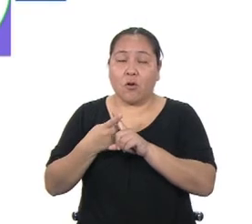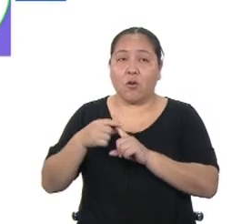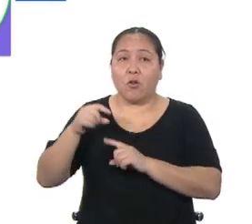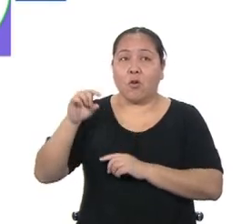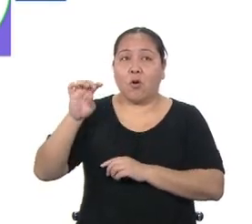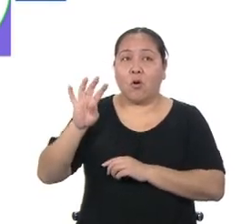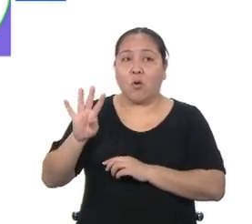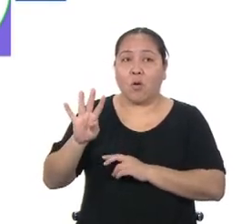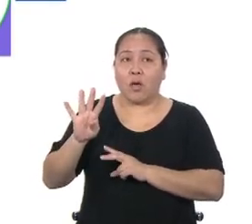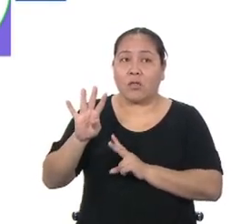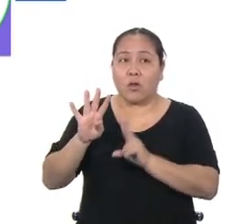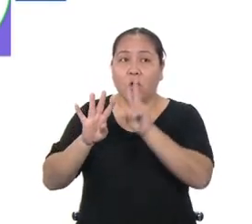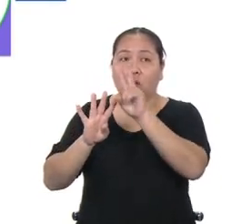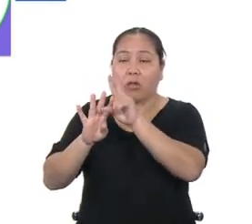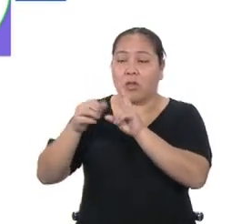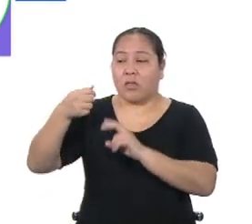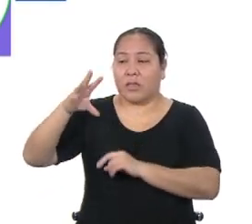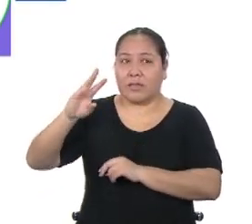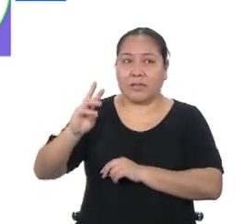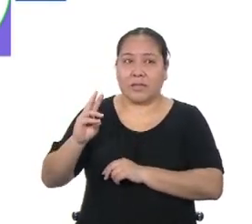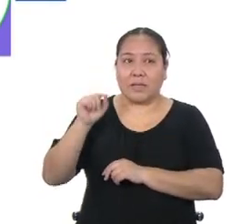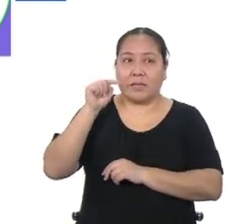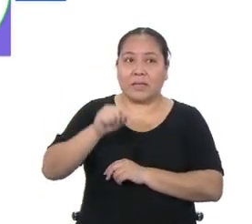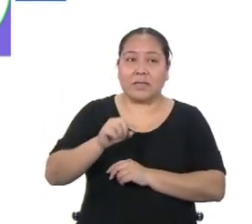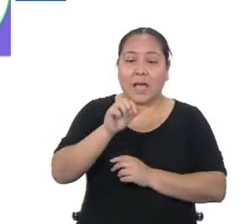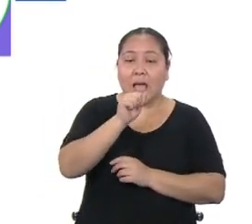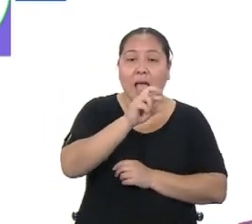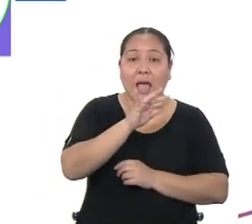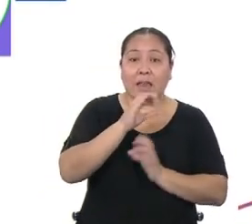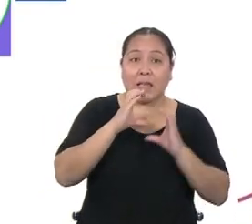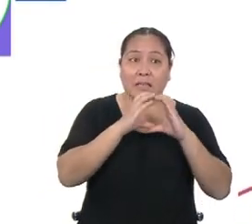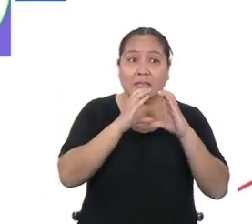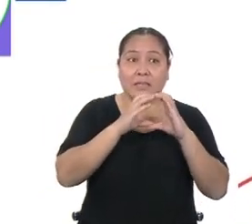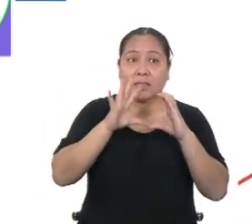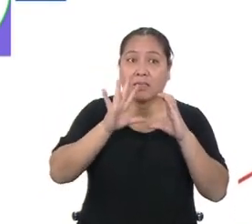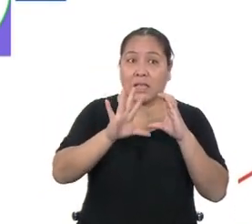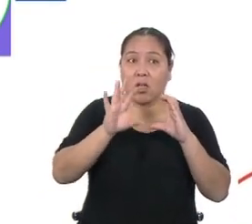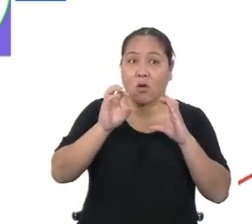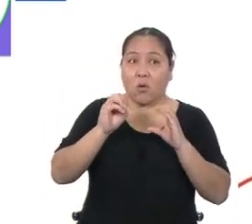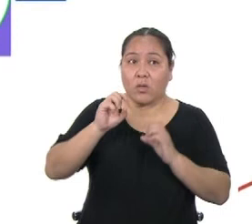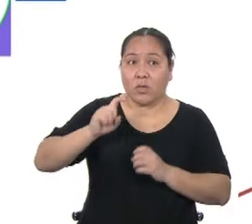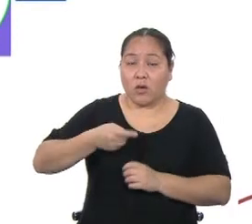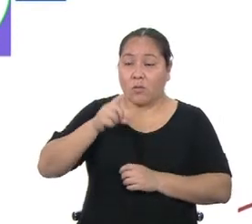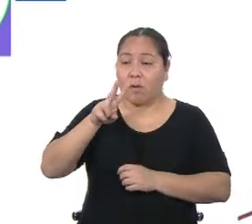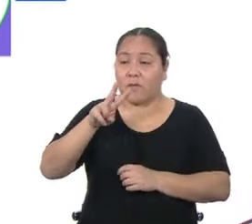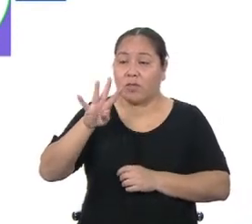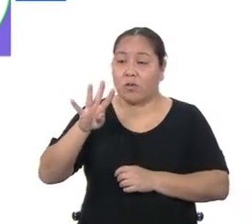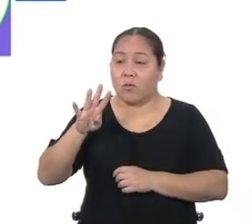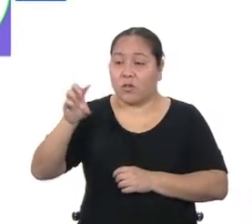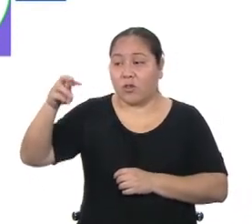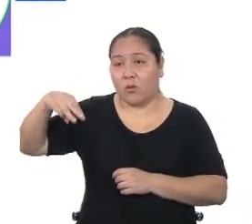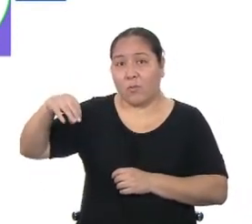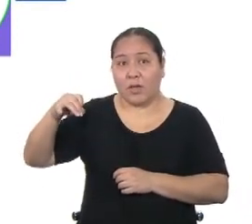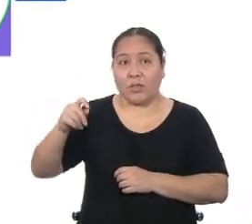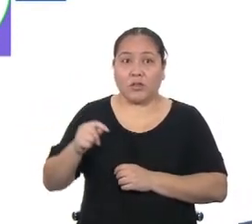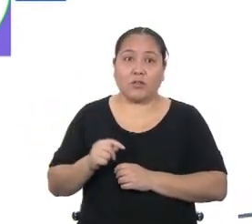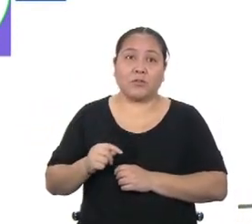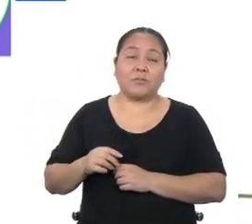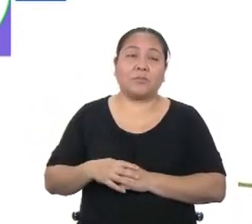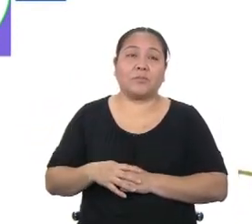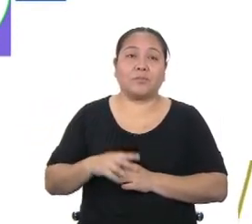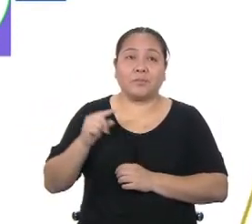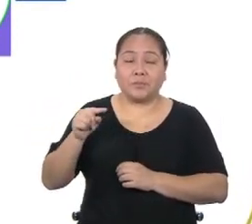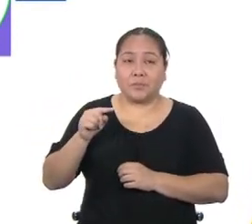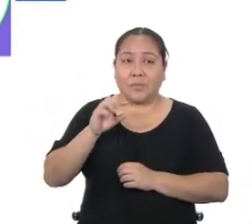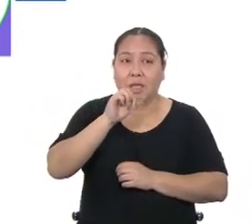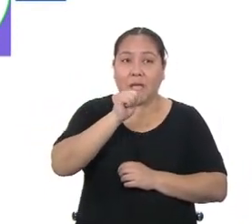16. Así tenemos que el área del círculo es de 50,24 metros cuadrados. Y para obtener el área del cuadrado,